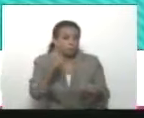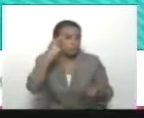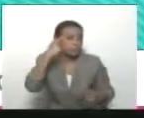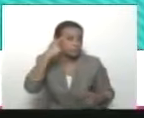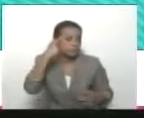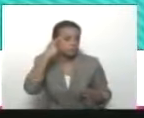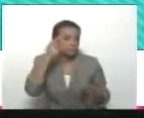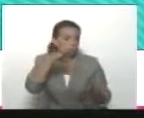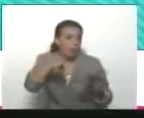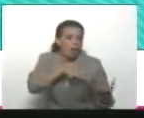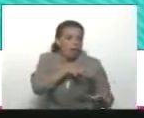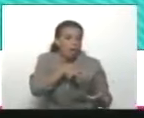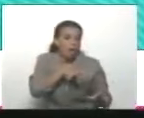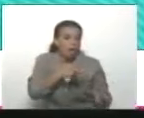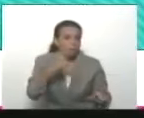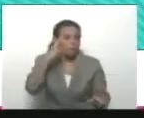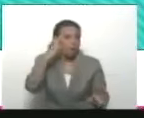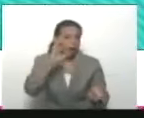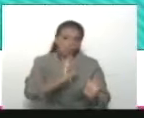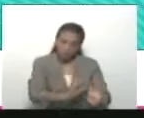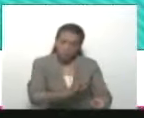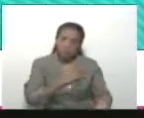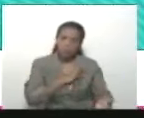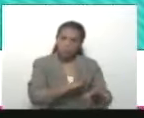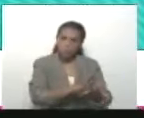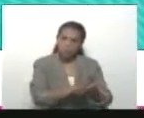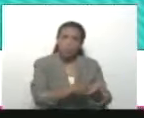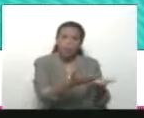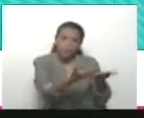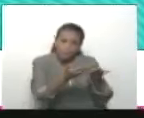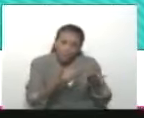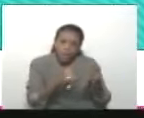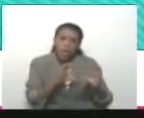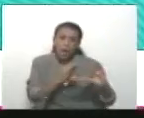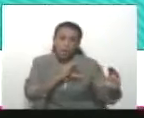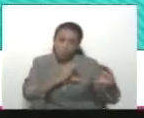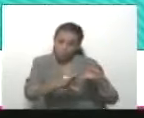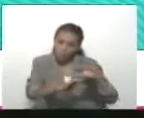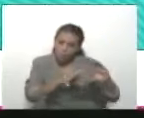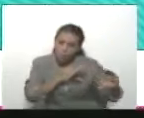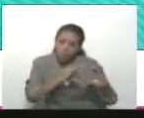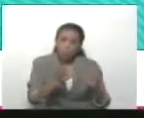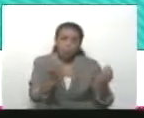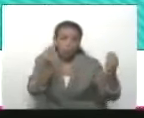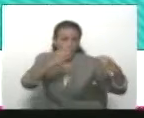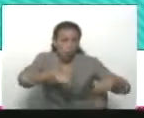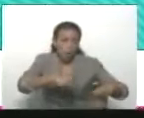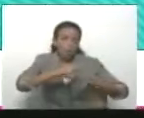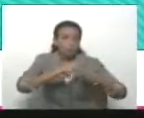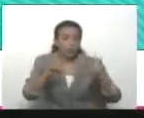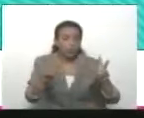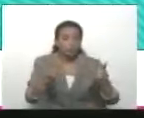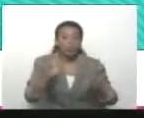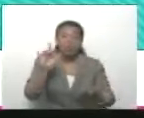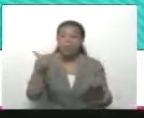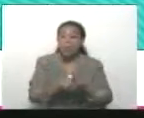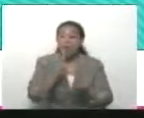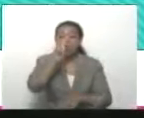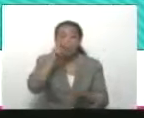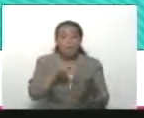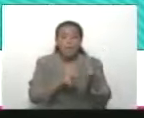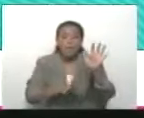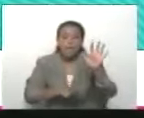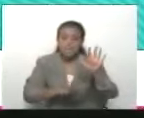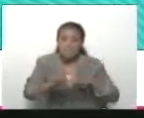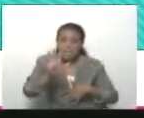violencia, para sacarlos a ellos de la violencia, para traer la paz a Venezuela. Luego lo mismo hice en el 2015, 16,